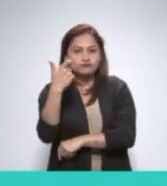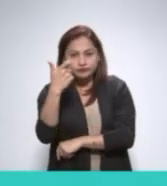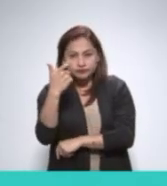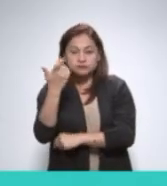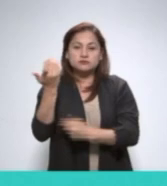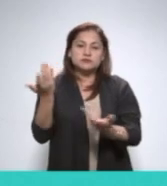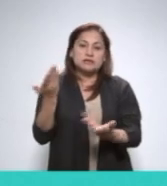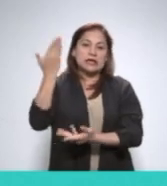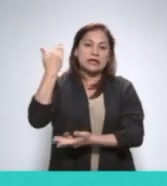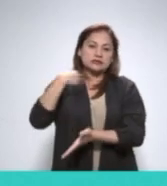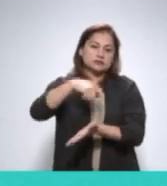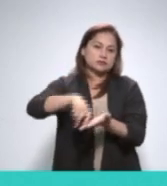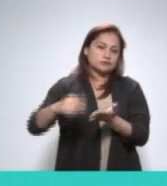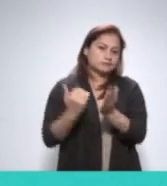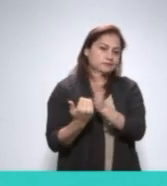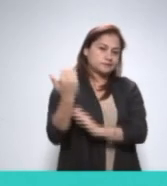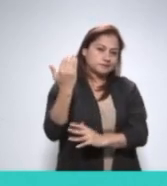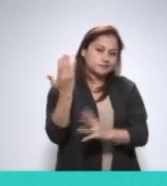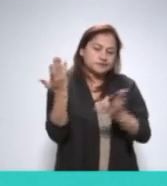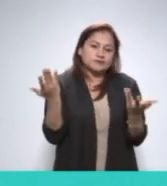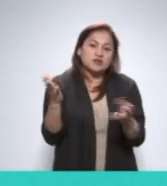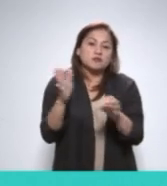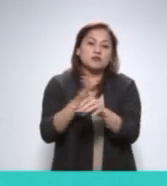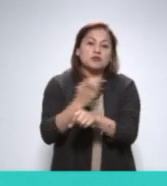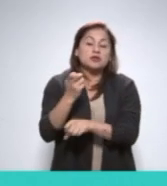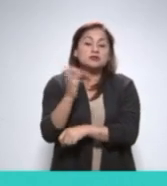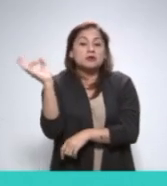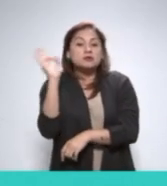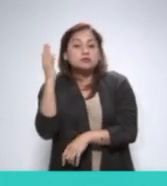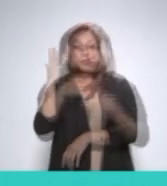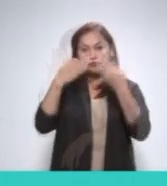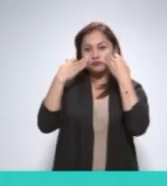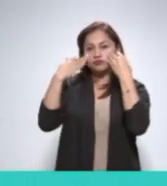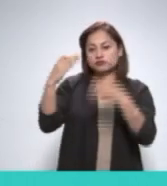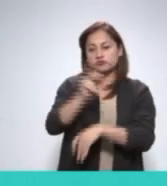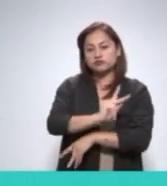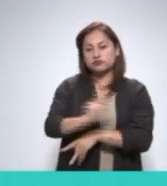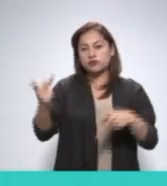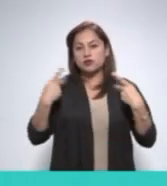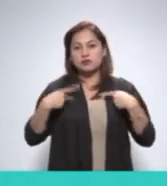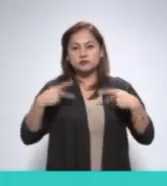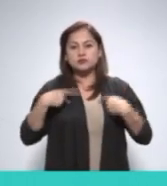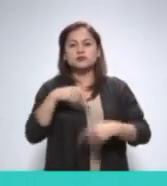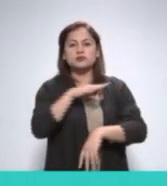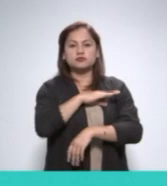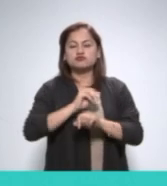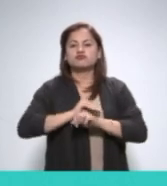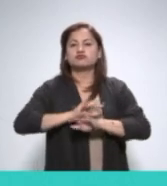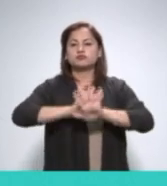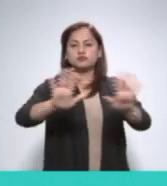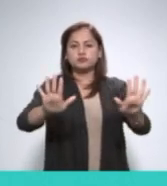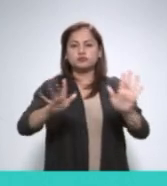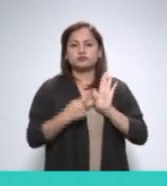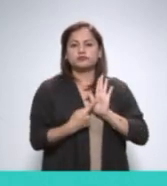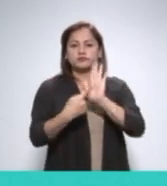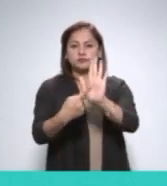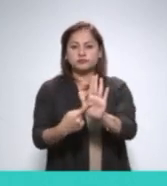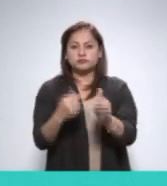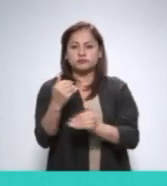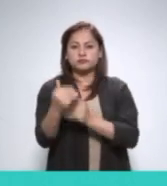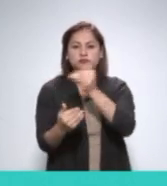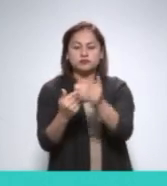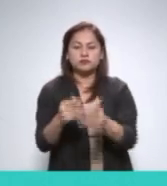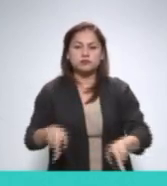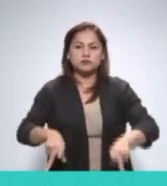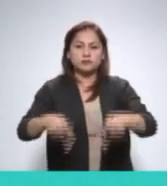manifestación de inexistencia, no pueden validarse, ya que contravienen el principio de exhaustividad. Por otra parte, en una segunda solicitud, otra particular